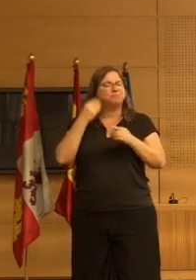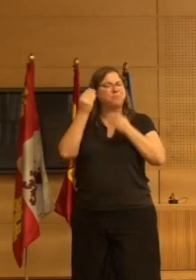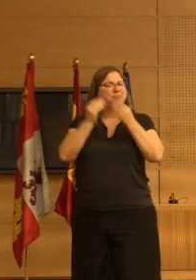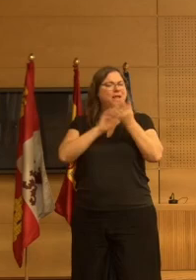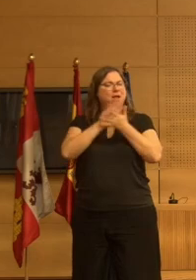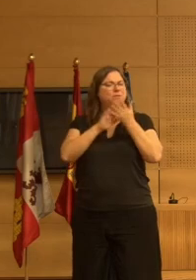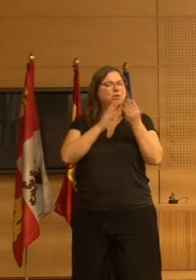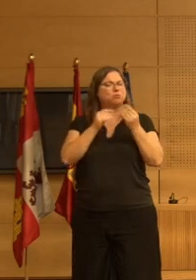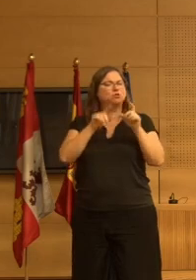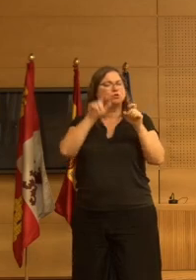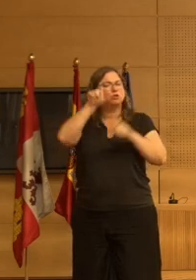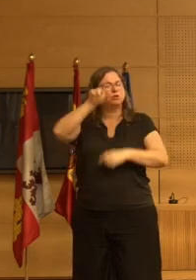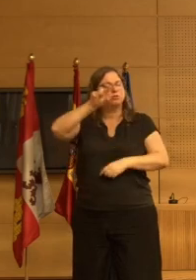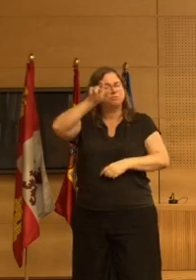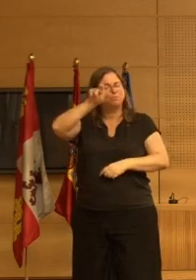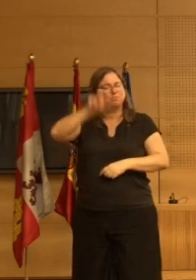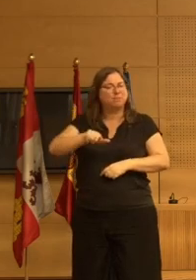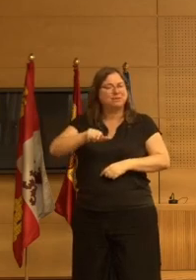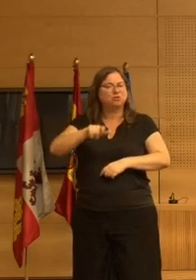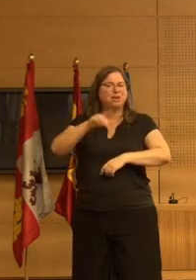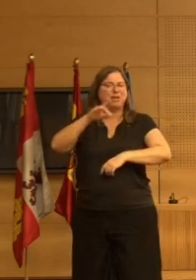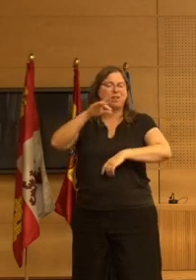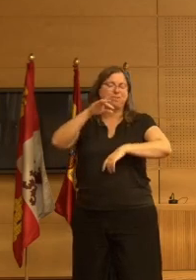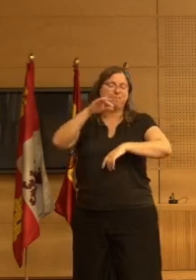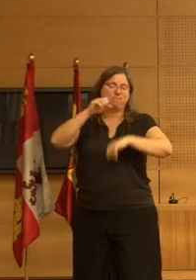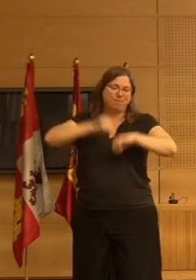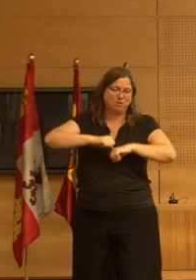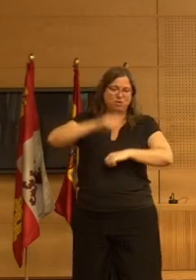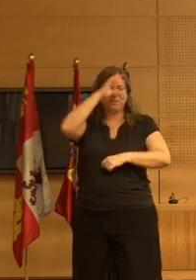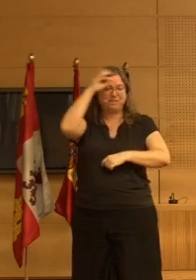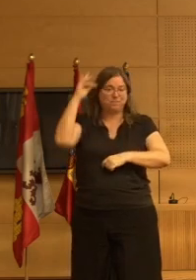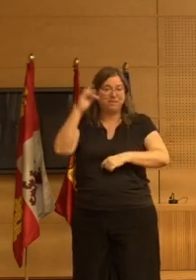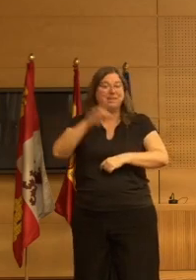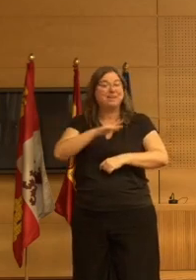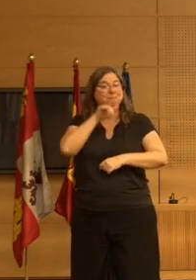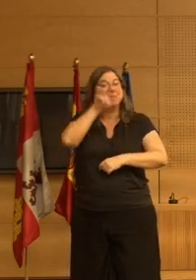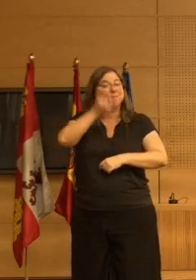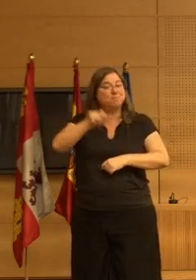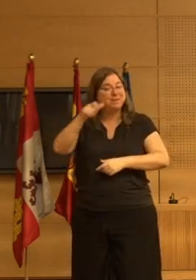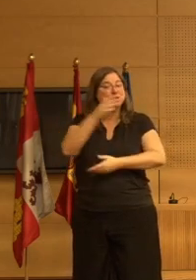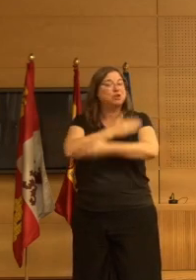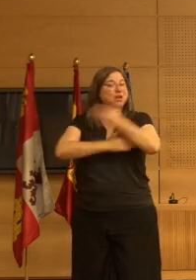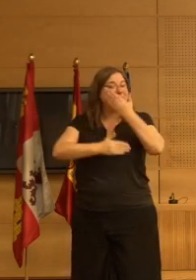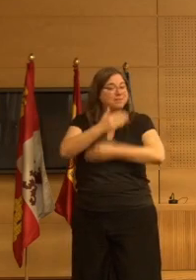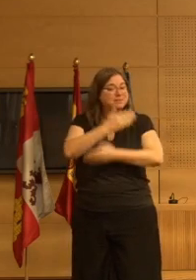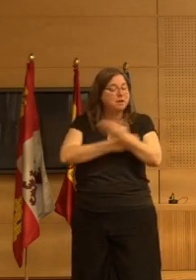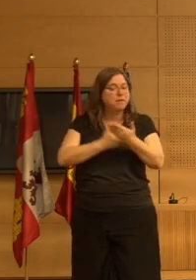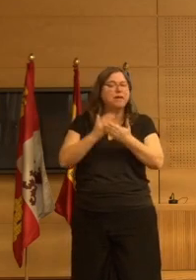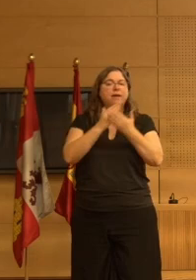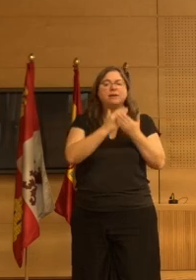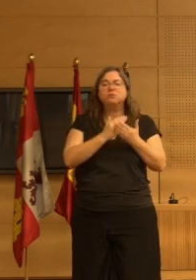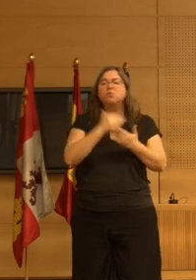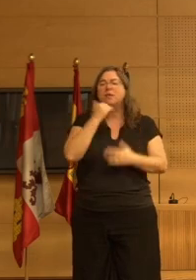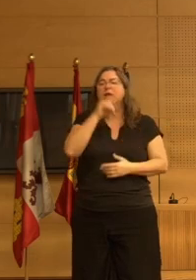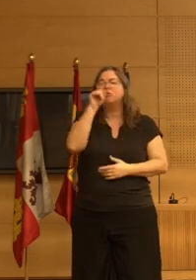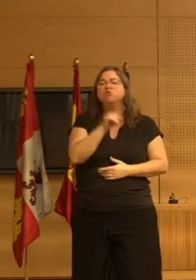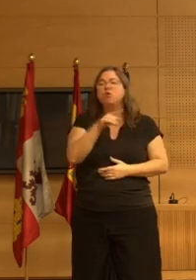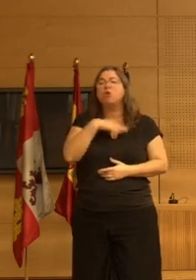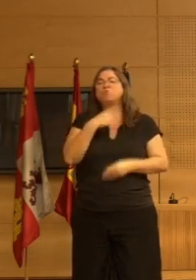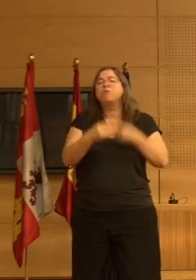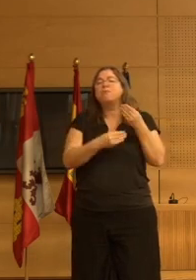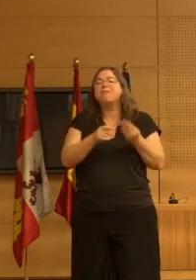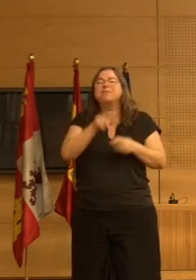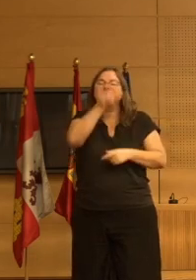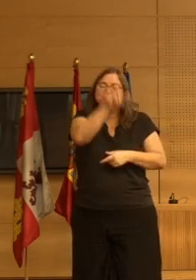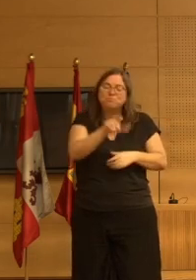en las personas con demencia las personas mayores ¿qué pasa con las personas con discapacidad? ¿se ha hecho algún estudio y qué podemos hacer